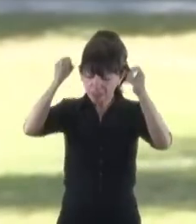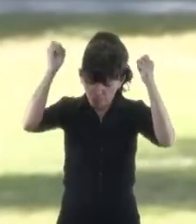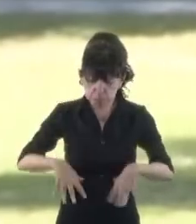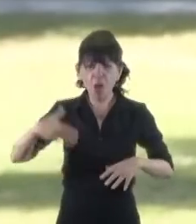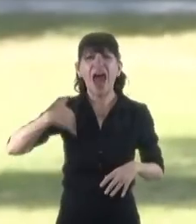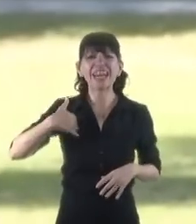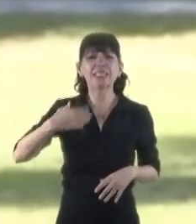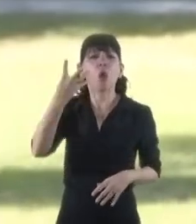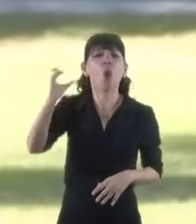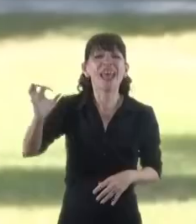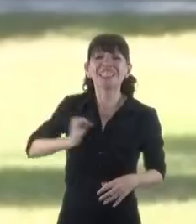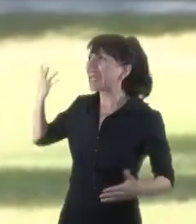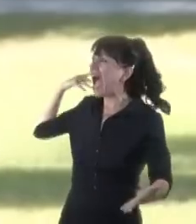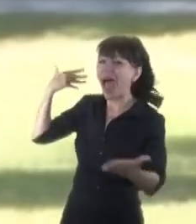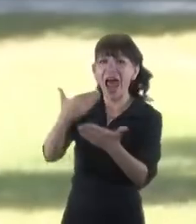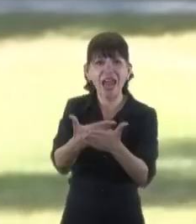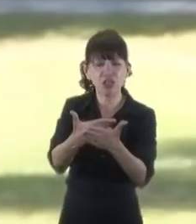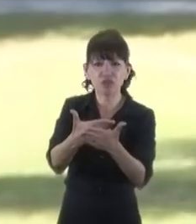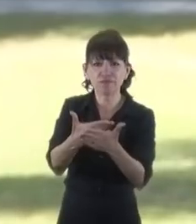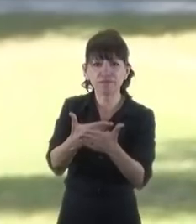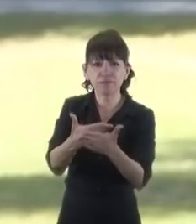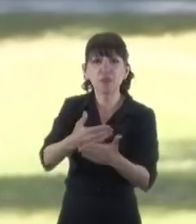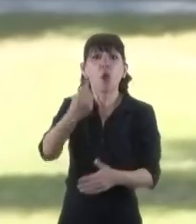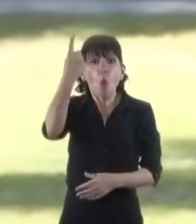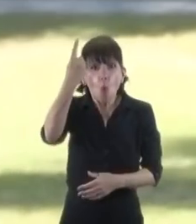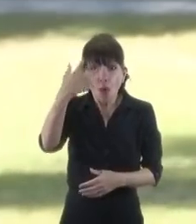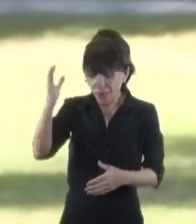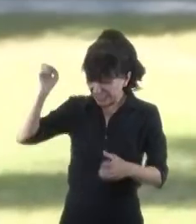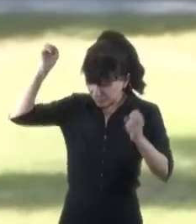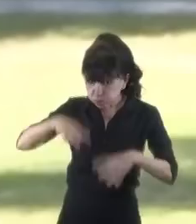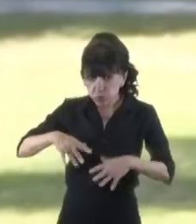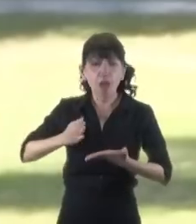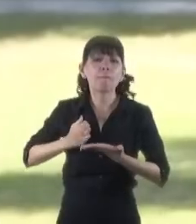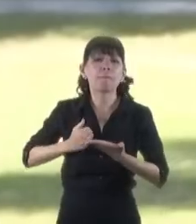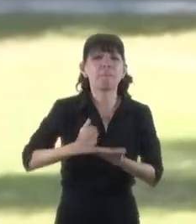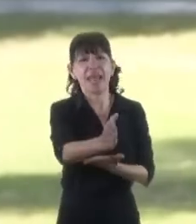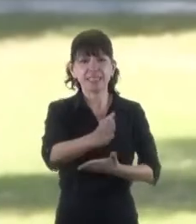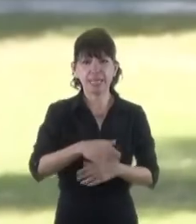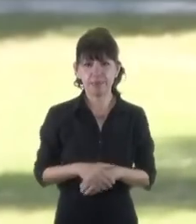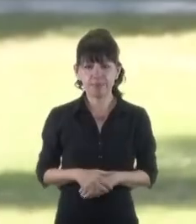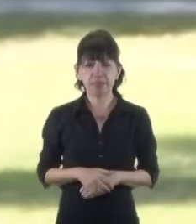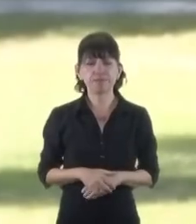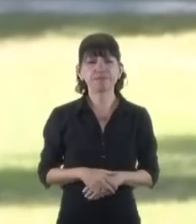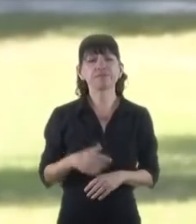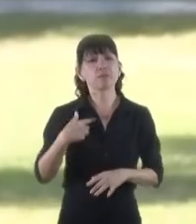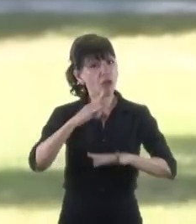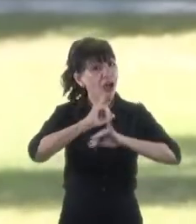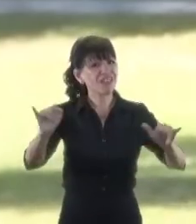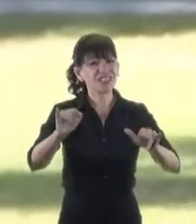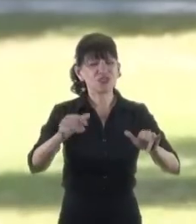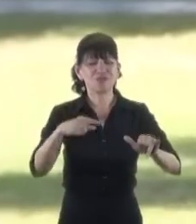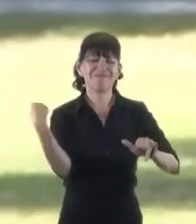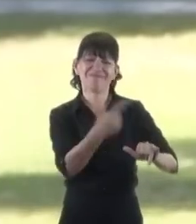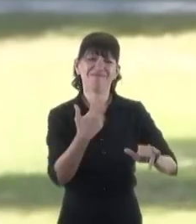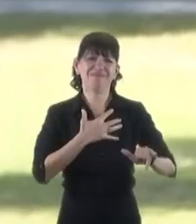40 años de una vez y para siempre. Y quiero decirle a nuestra gente que es el